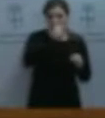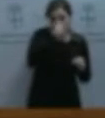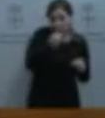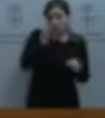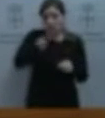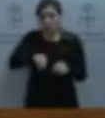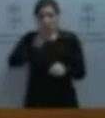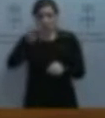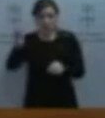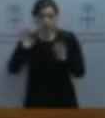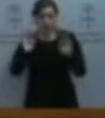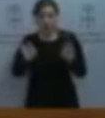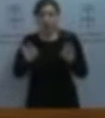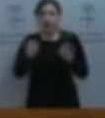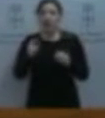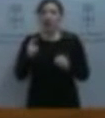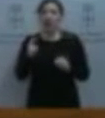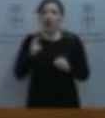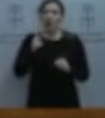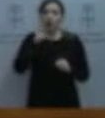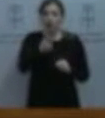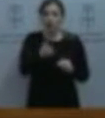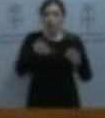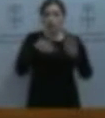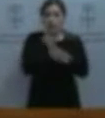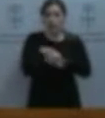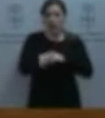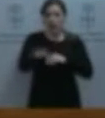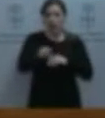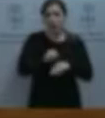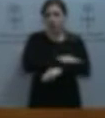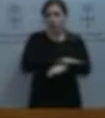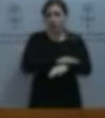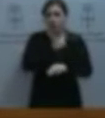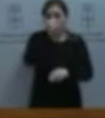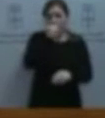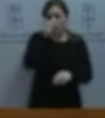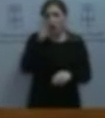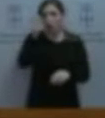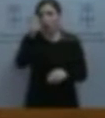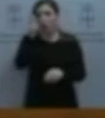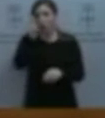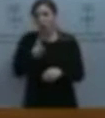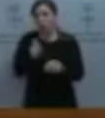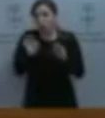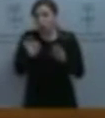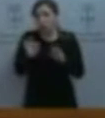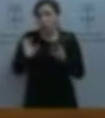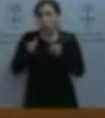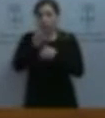estatal. Dos años corresponden al Gobierno del Partido Socialista, dos años corresponden al Gobierno del Partido Popular.